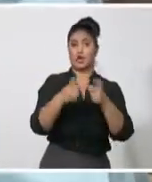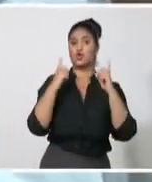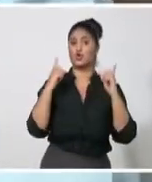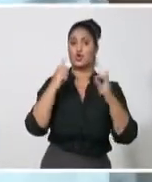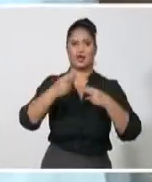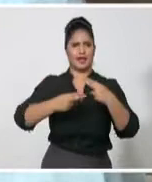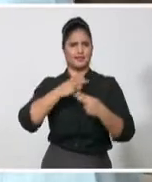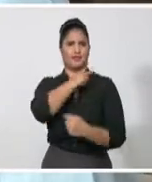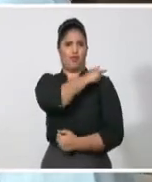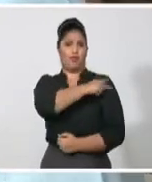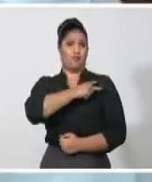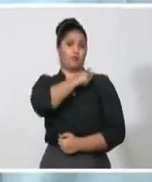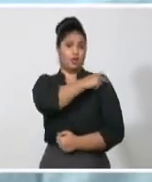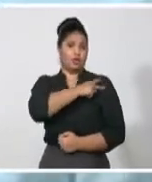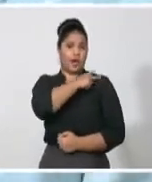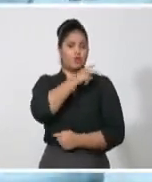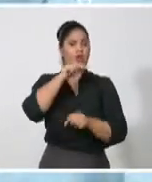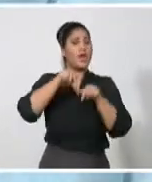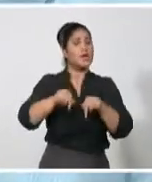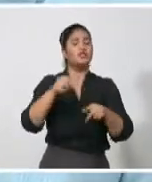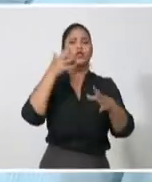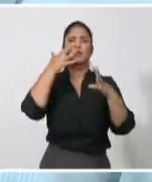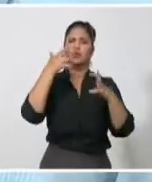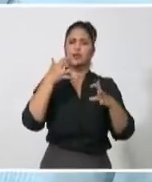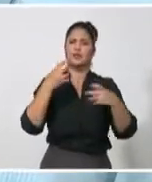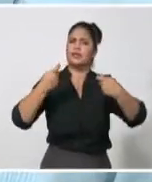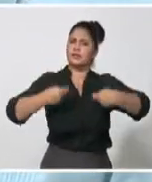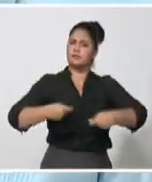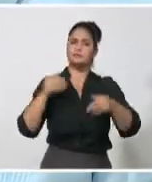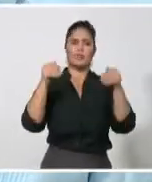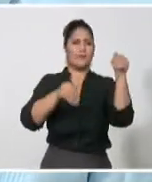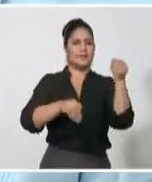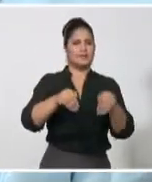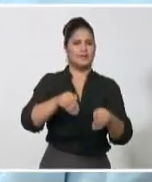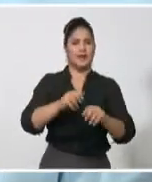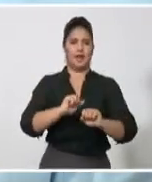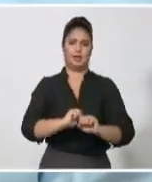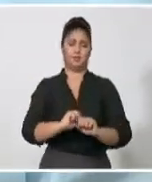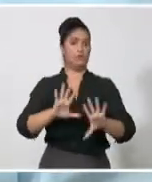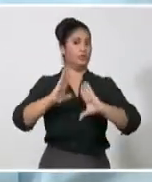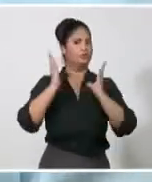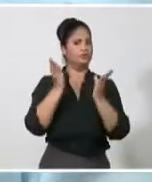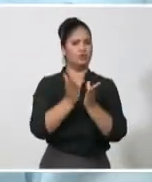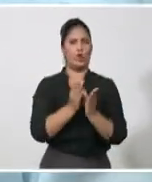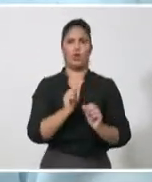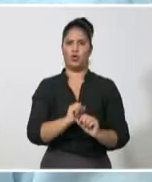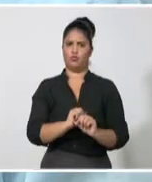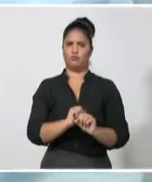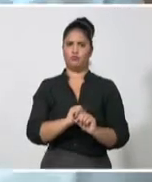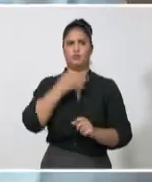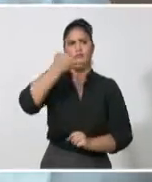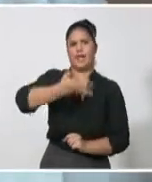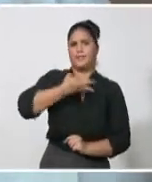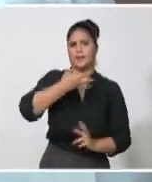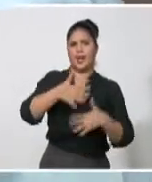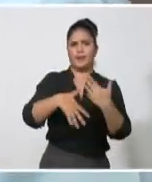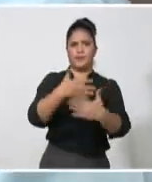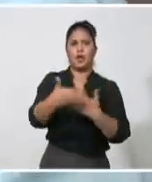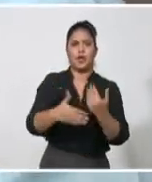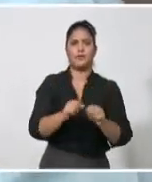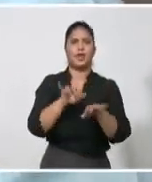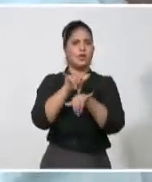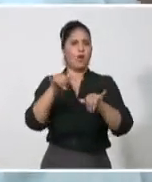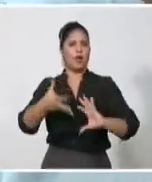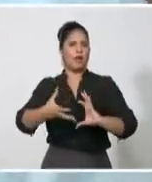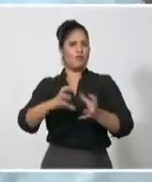verdad darle la utilidad que merece. La utilidad en lo individual para el militante, la utilidad en lo colectivo para el núcleo y la utilidad para fortalecer la